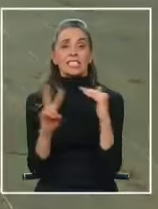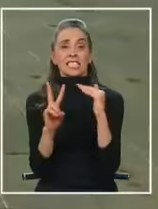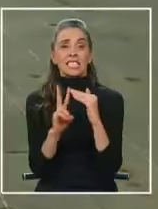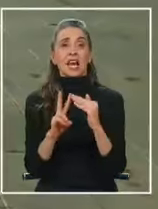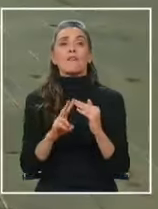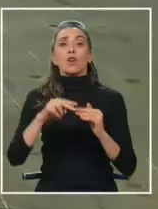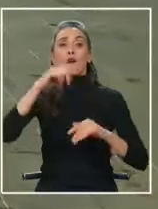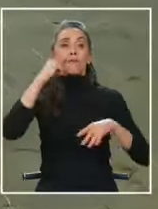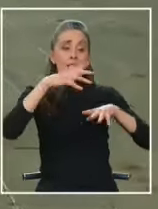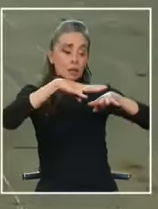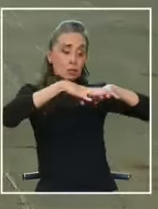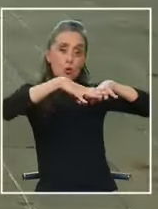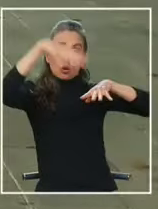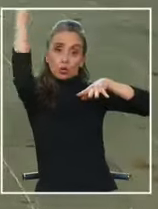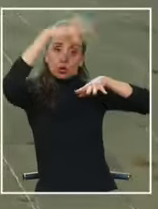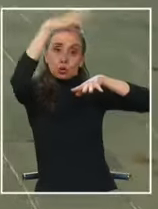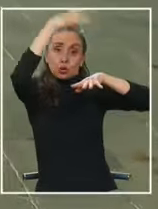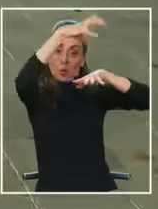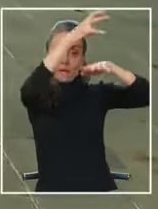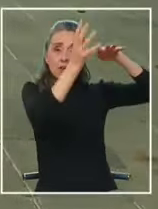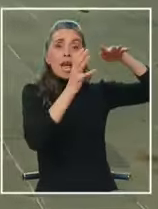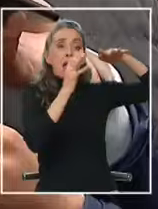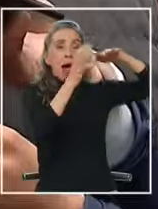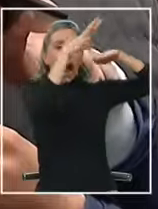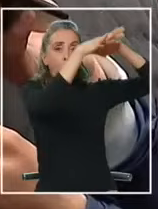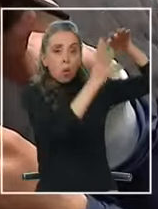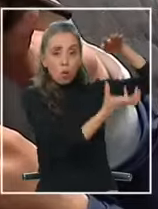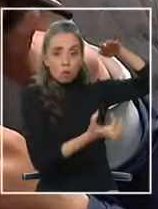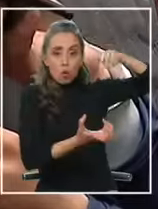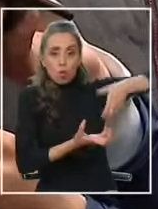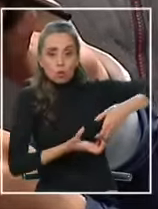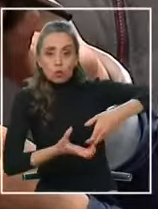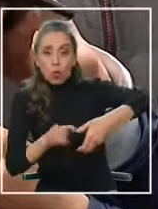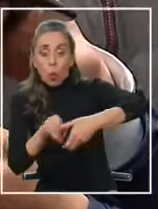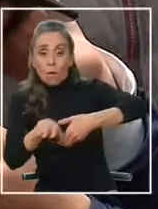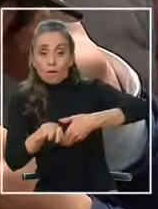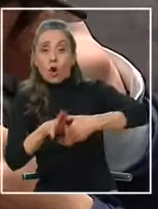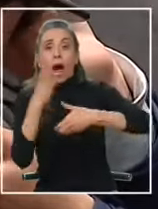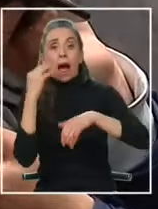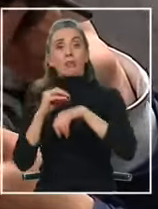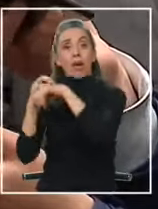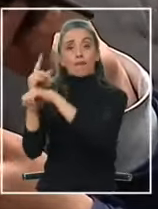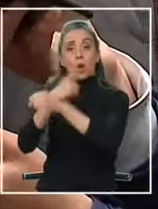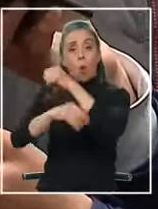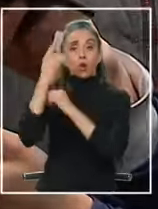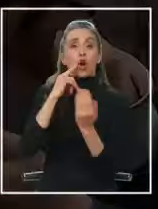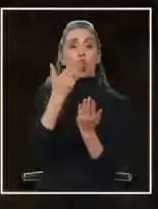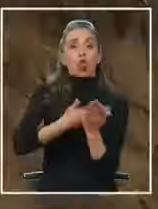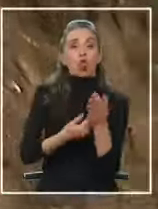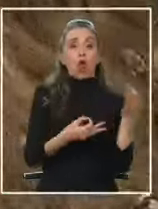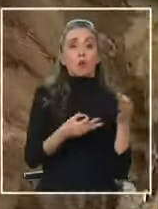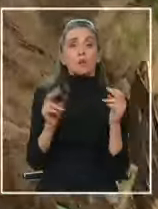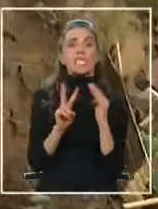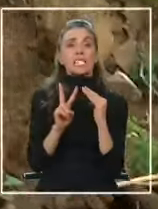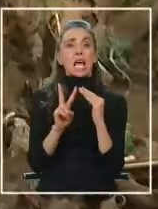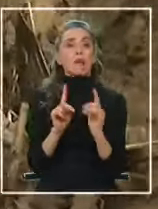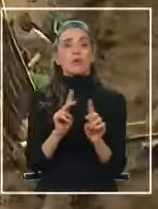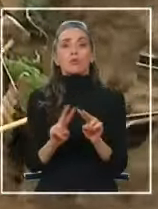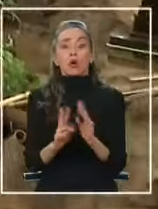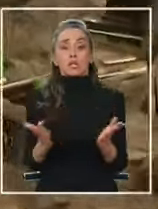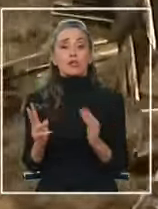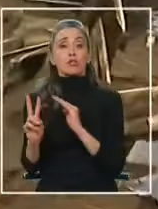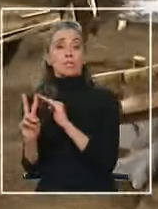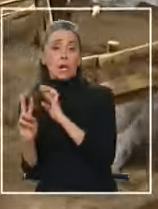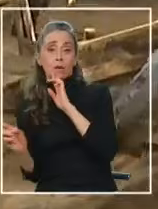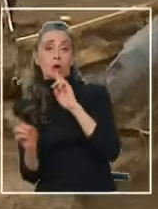agua y lluvia, donde está informado hace más de un año este tema. Hay documentos que nos respaldan. El Servio, por